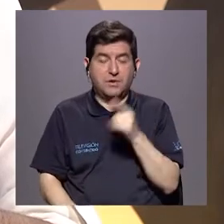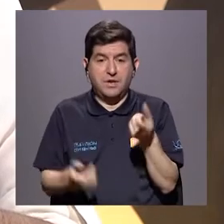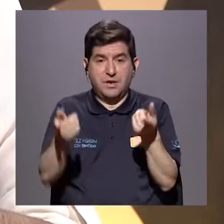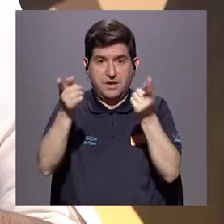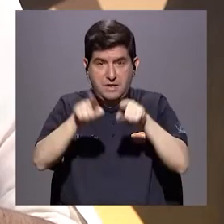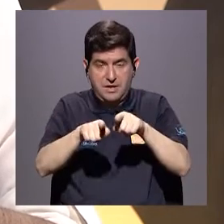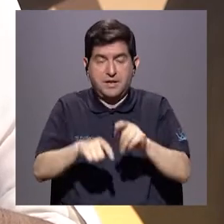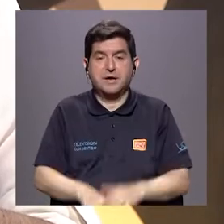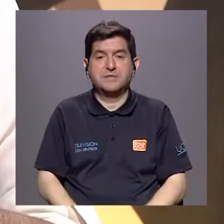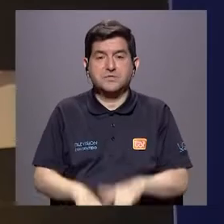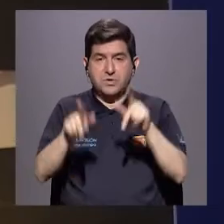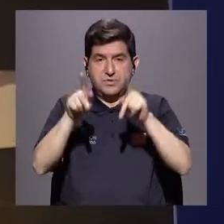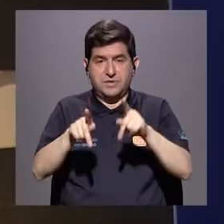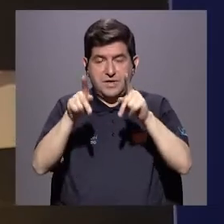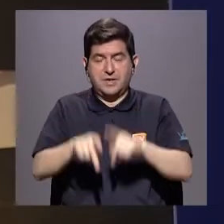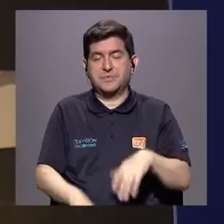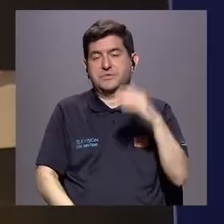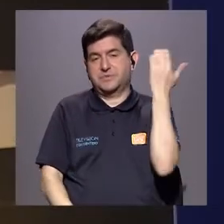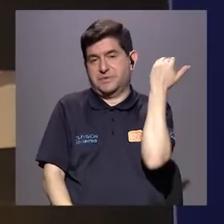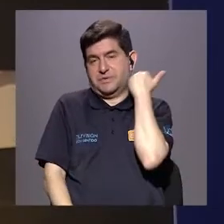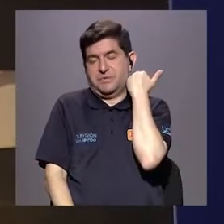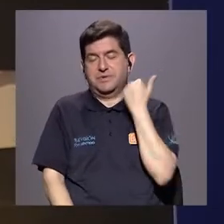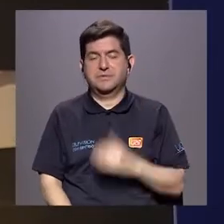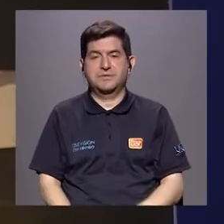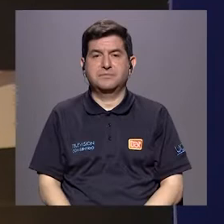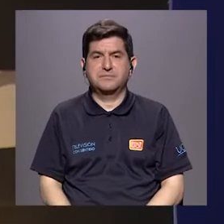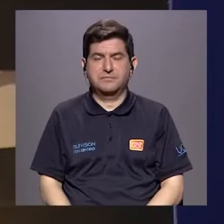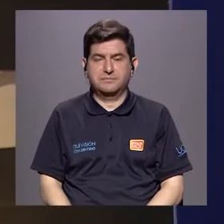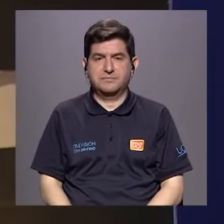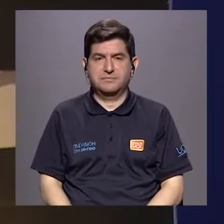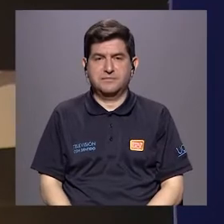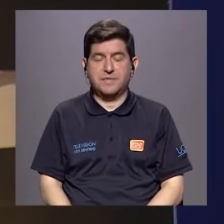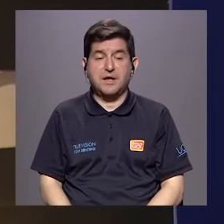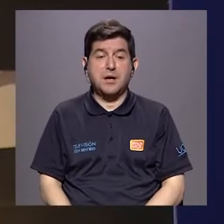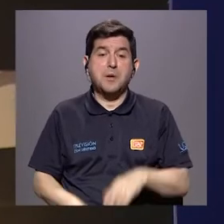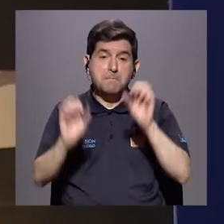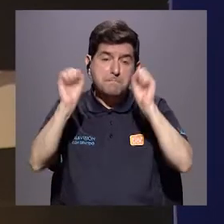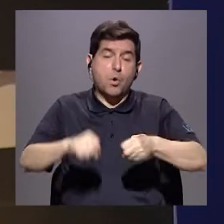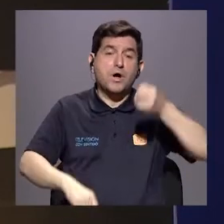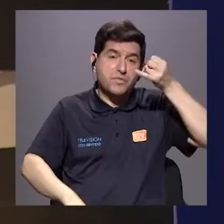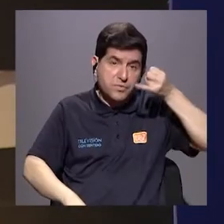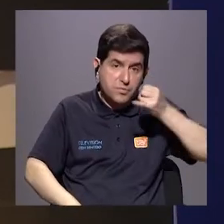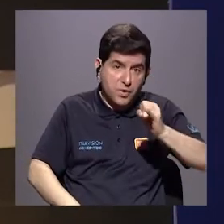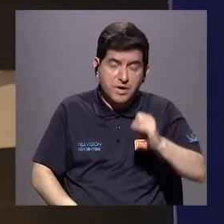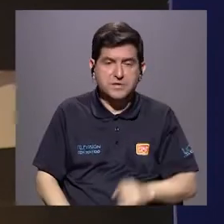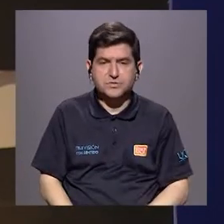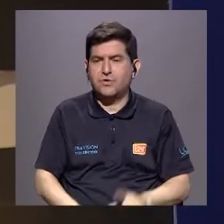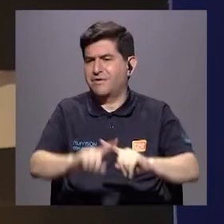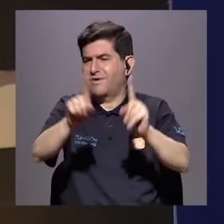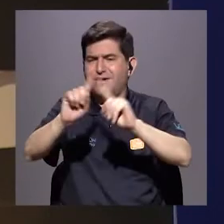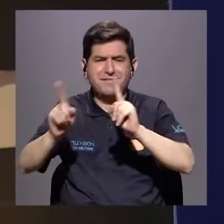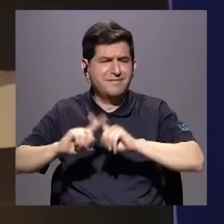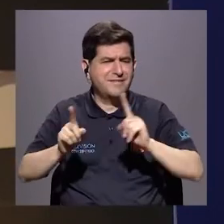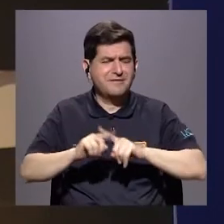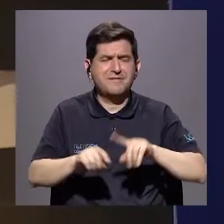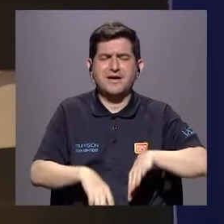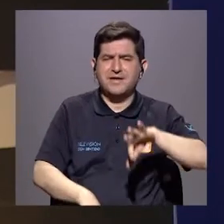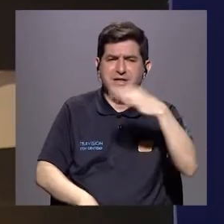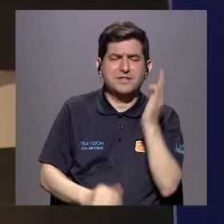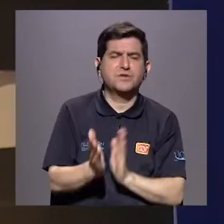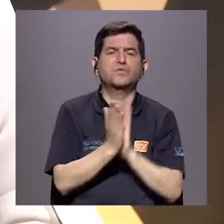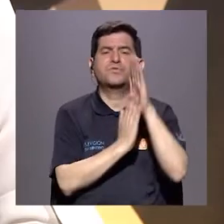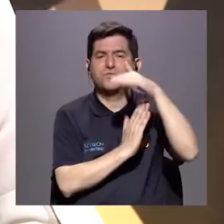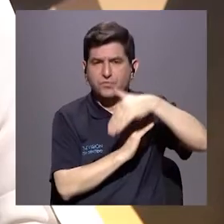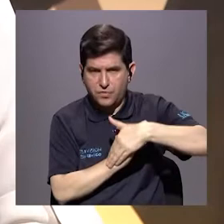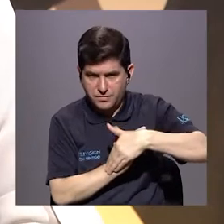victimario, a través de violación, o sea que existen diversas modalidades